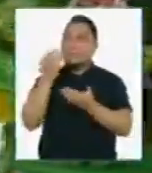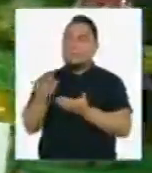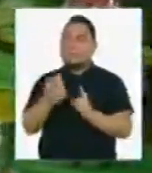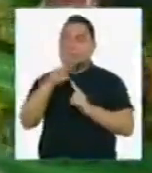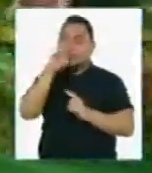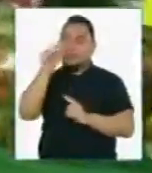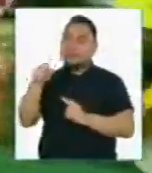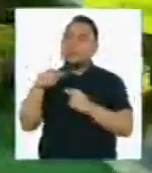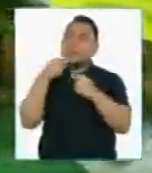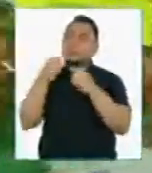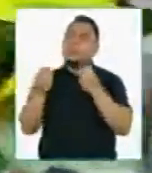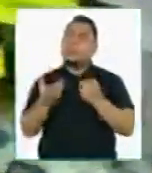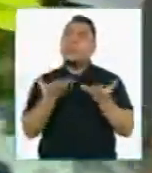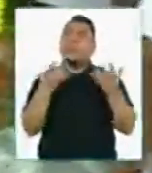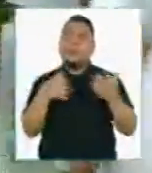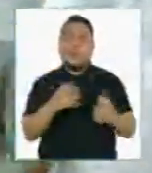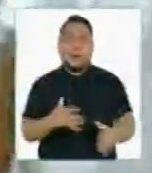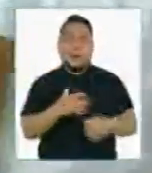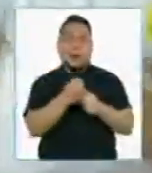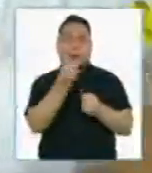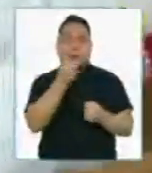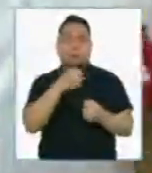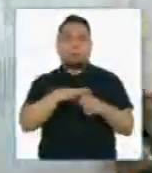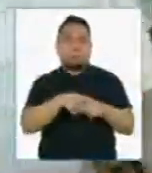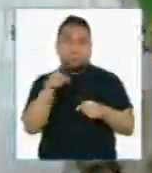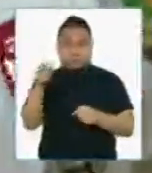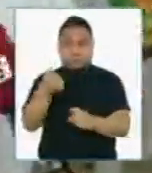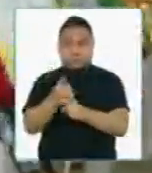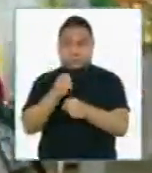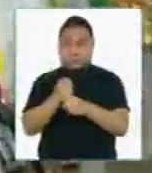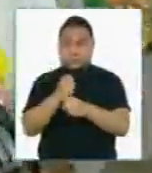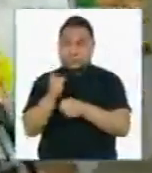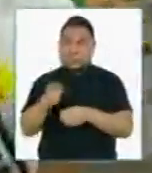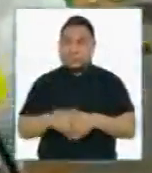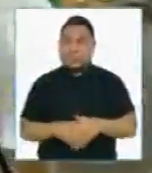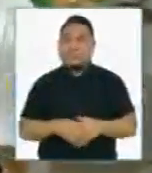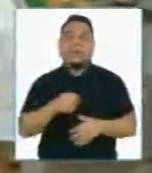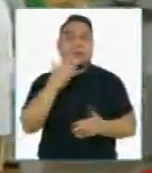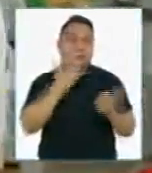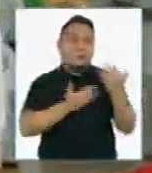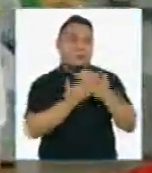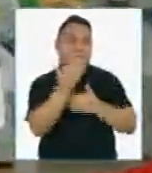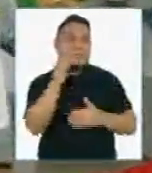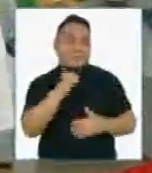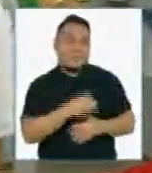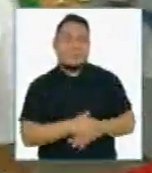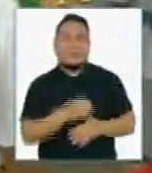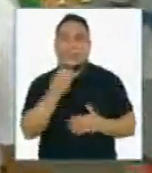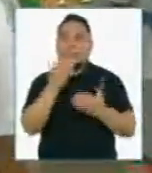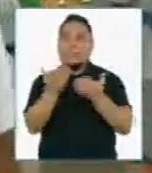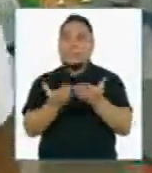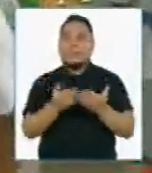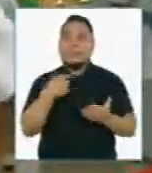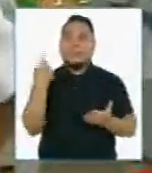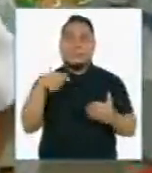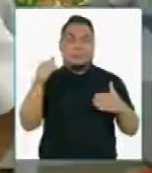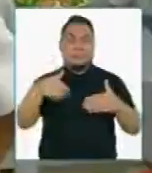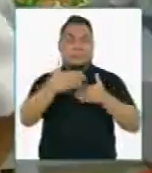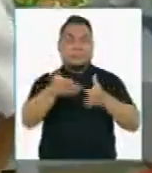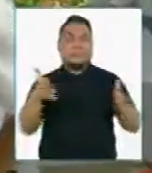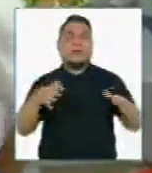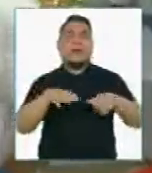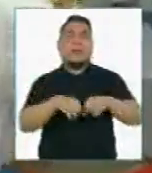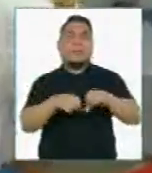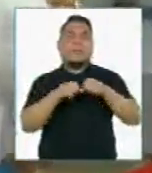TV Perú. Cuéntenos, ¿cuántos tipos de panetones hacen ustedes? ¿Lo hacen? Claro, muy buenos días. En primer término, darles la bienvenida acá a la panadería San